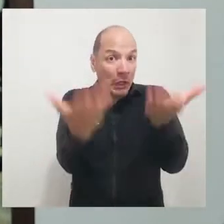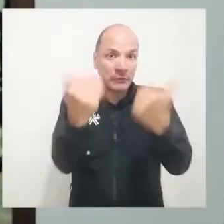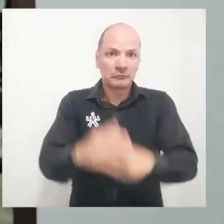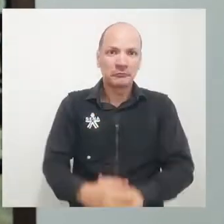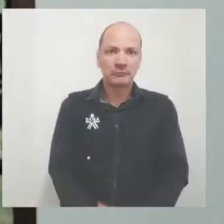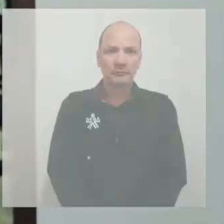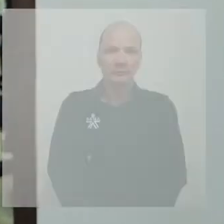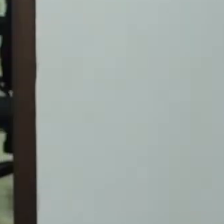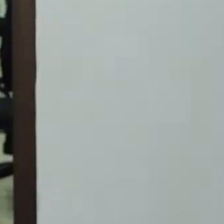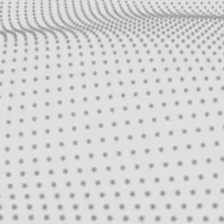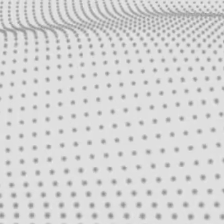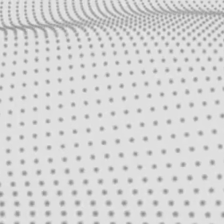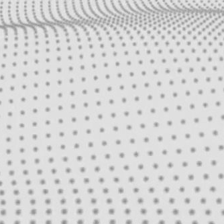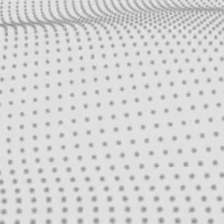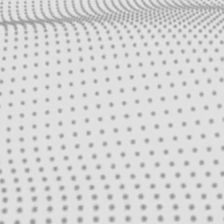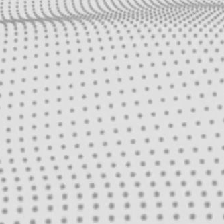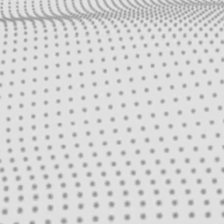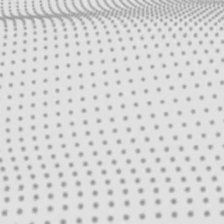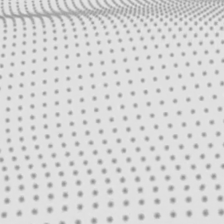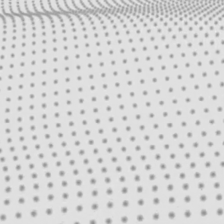muchas cosas por este departamento.